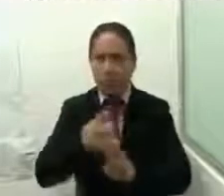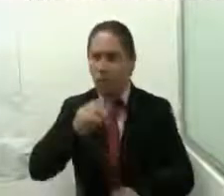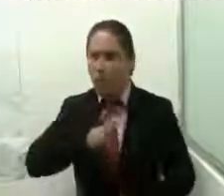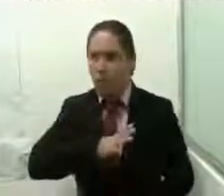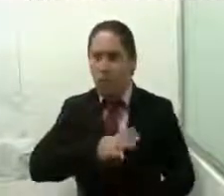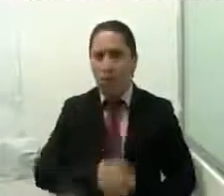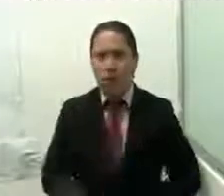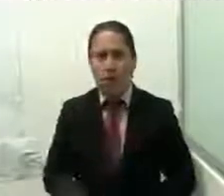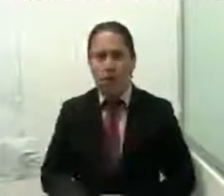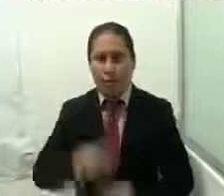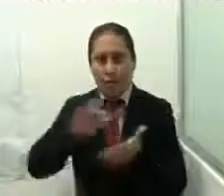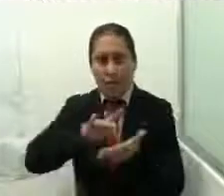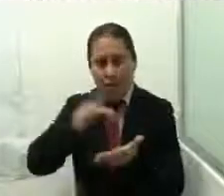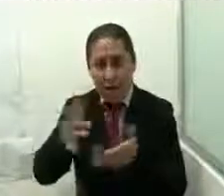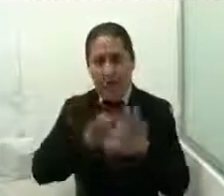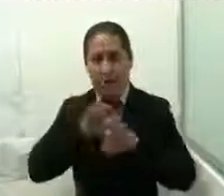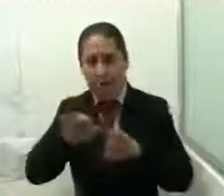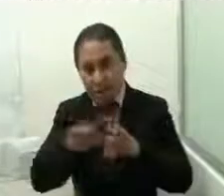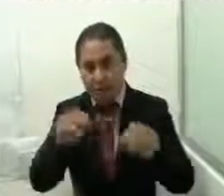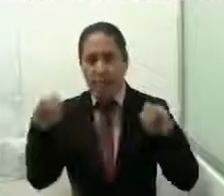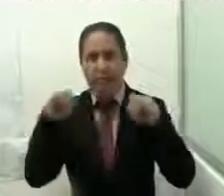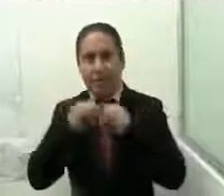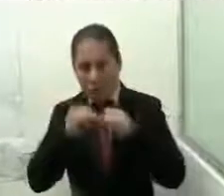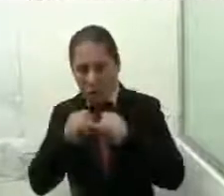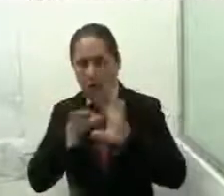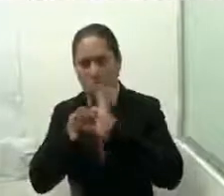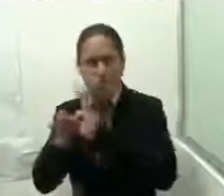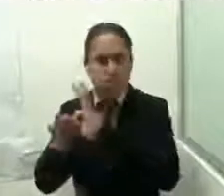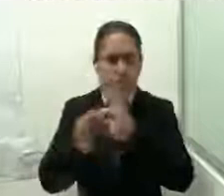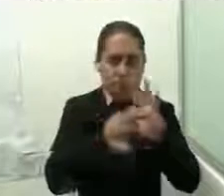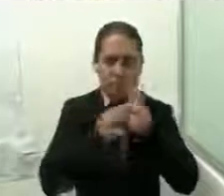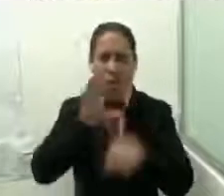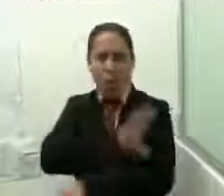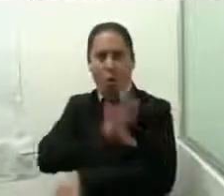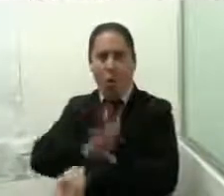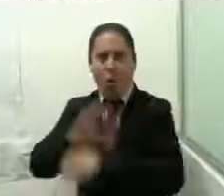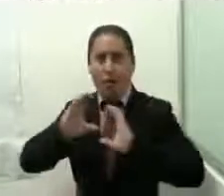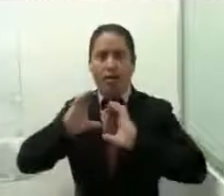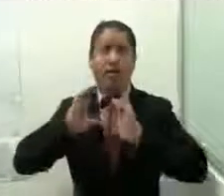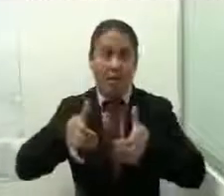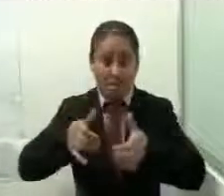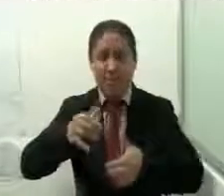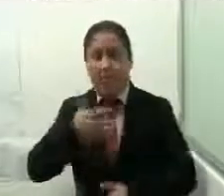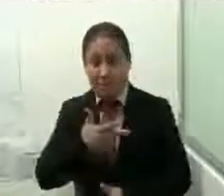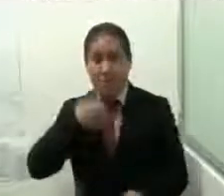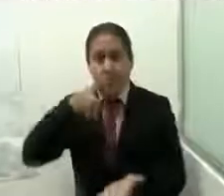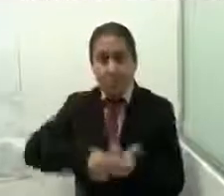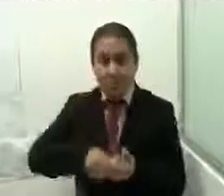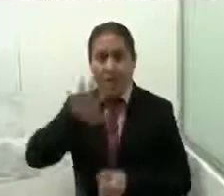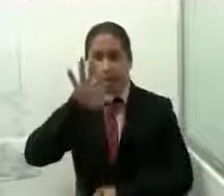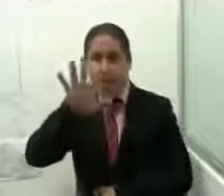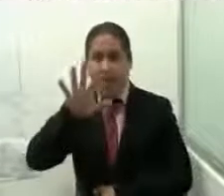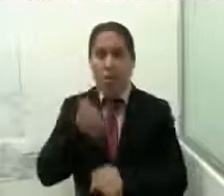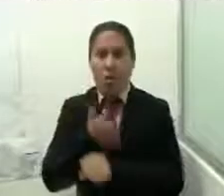Gracias a los trabajos interinstitucionales y coordinados, el Estado de Chiapas fue considerado dentro de los primeros cinco estados a nivel